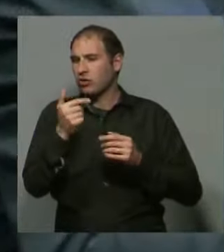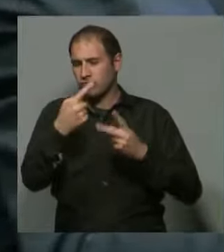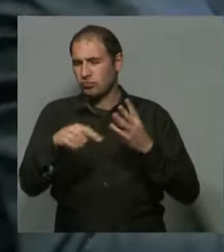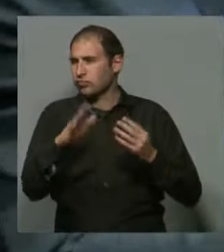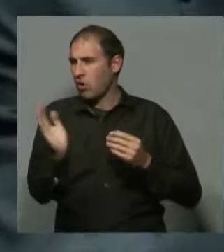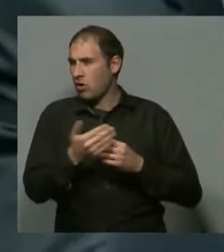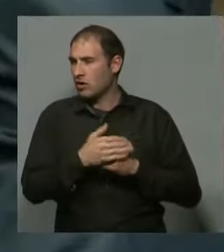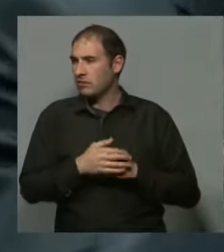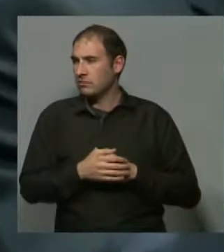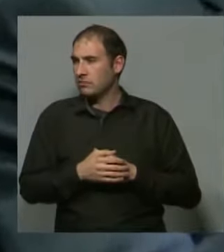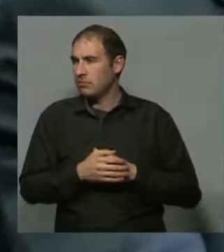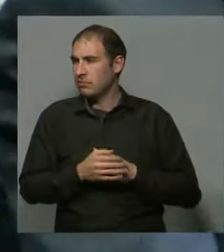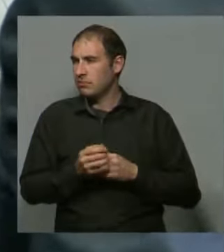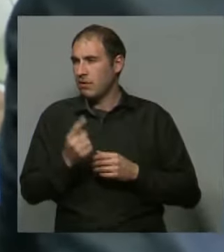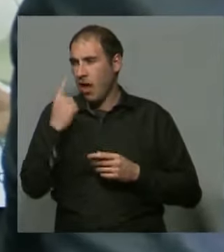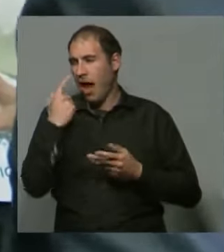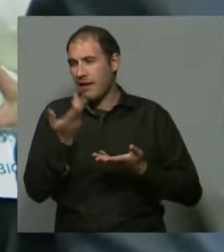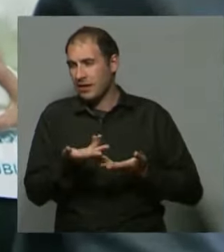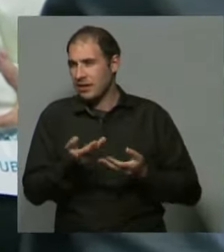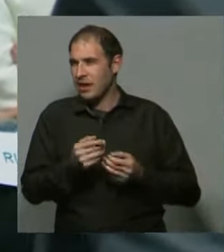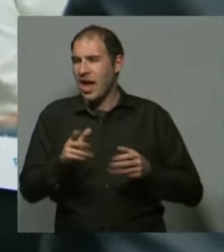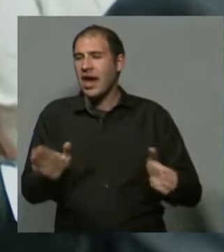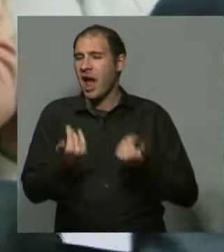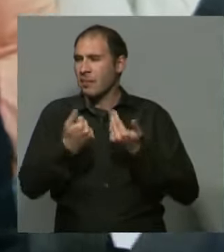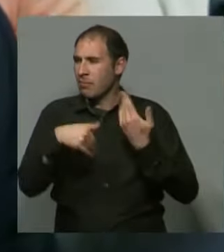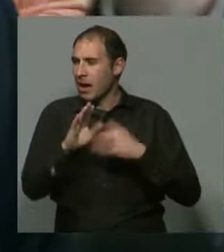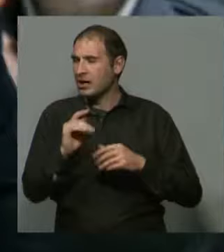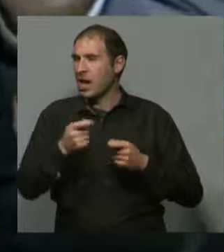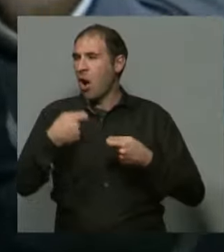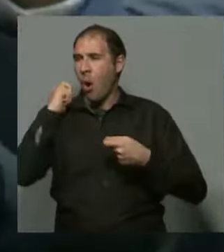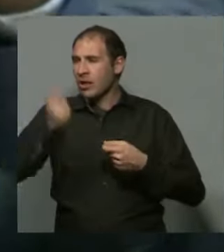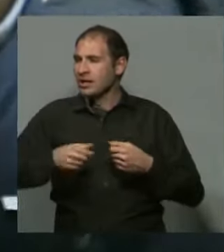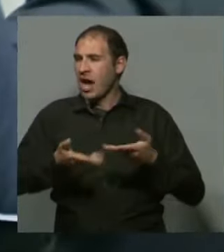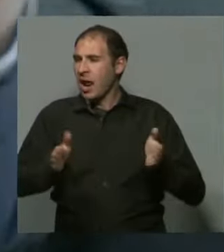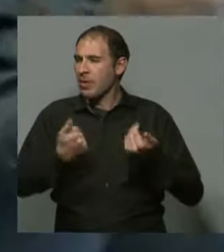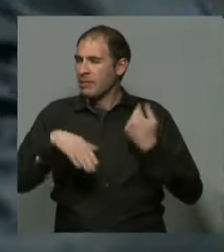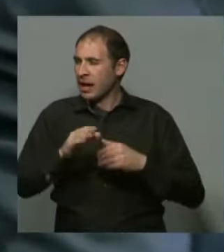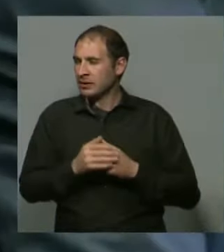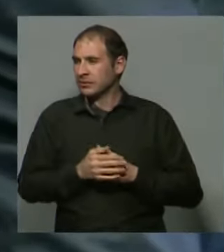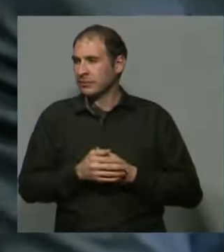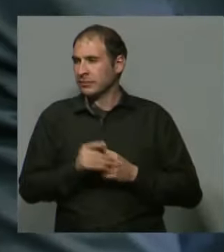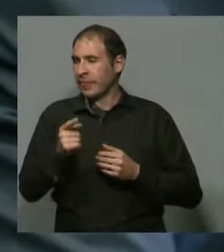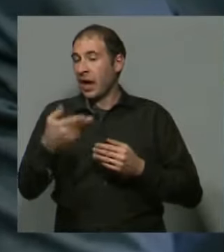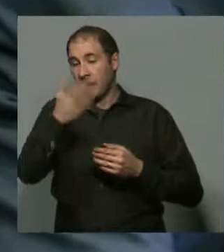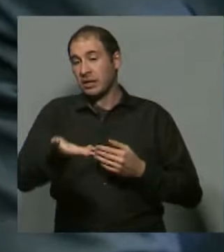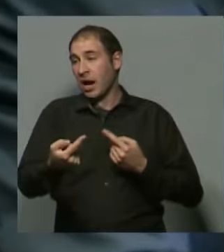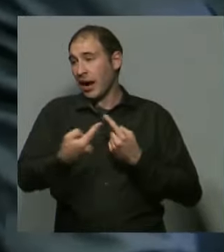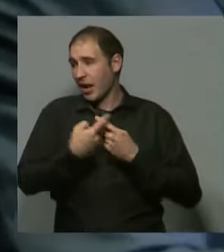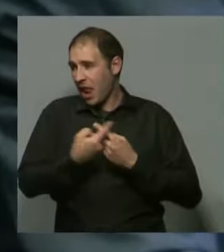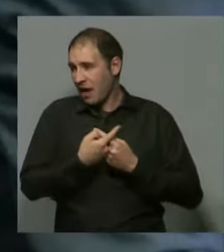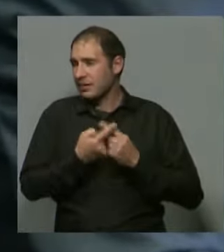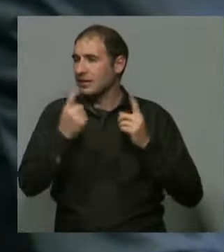esto es tratar de darle más celeridad a la justicia, que justamente es un poco lo que reclama la gente,